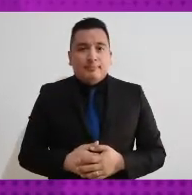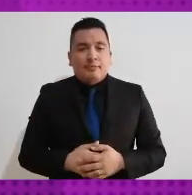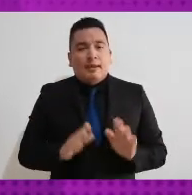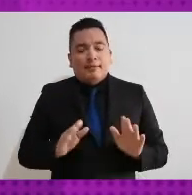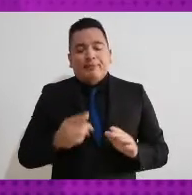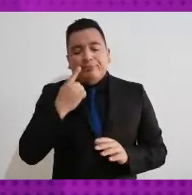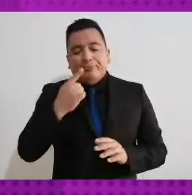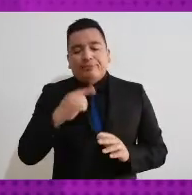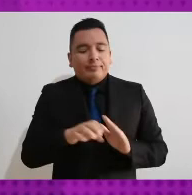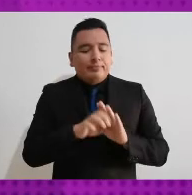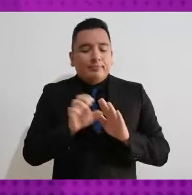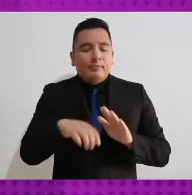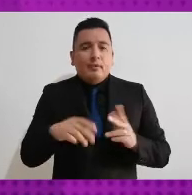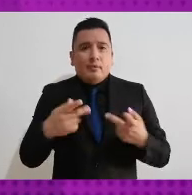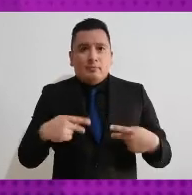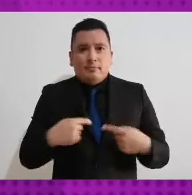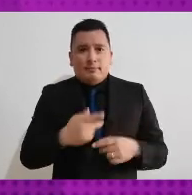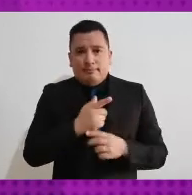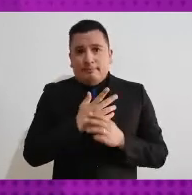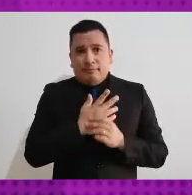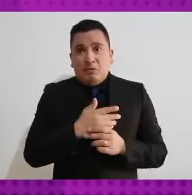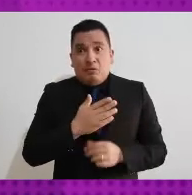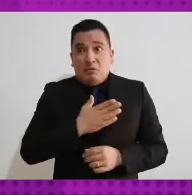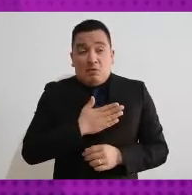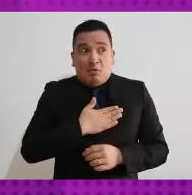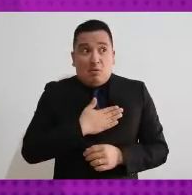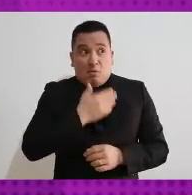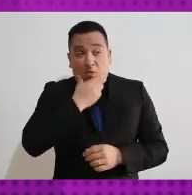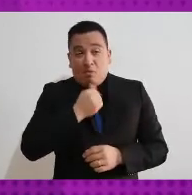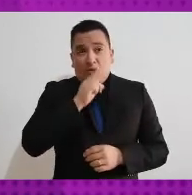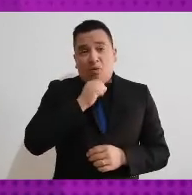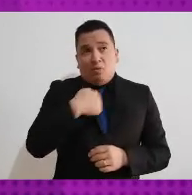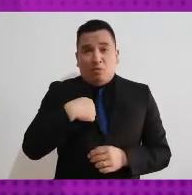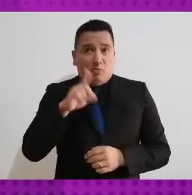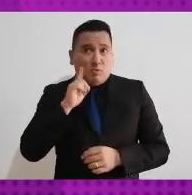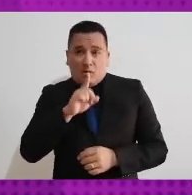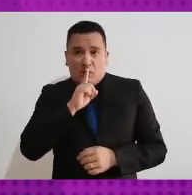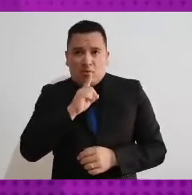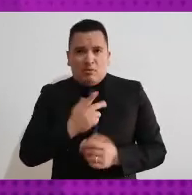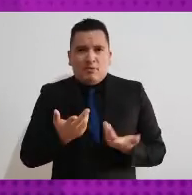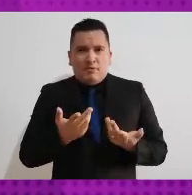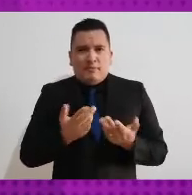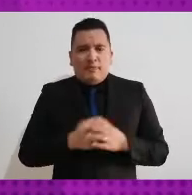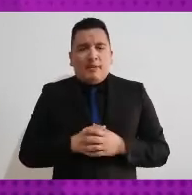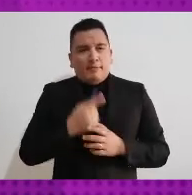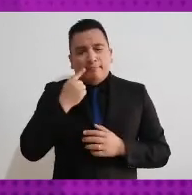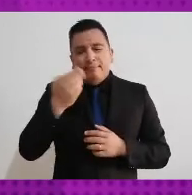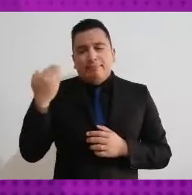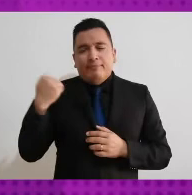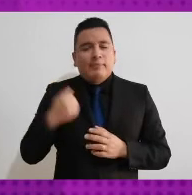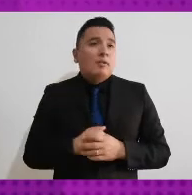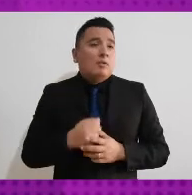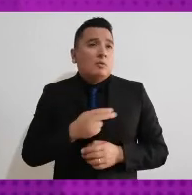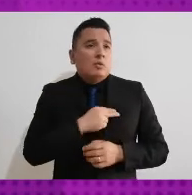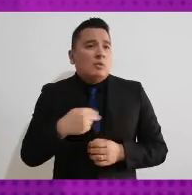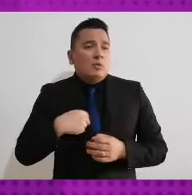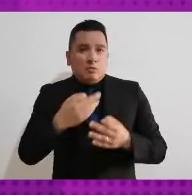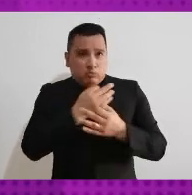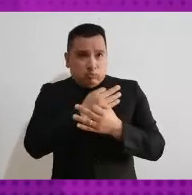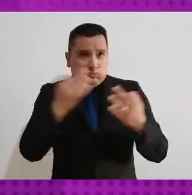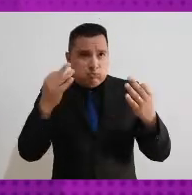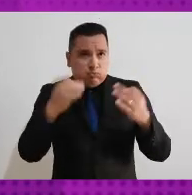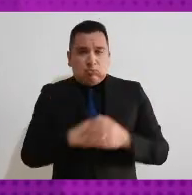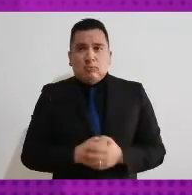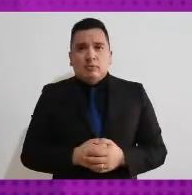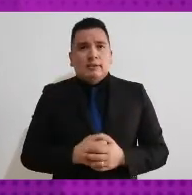en el caso de las personas no binarias, pues justo acabamos de adoptar un criterio para la última concupratoria que emitimos para